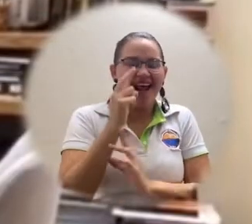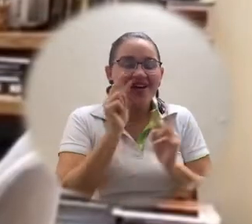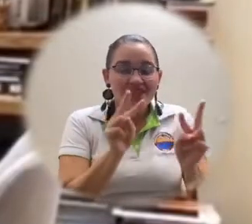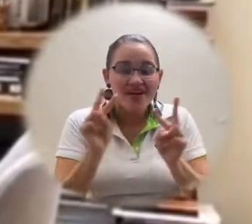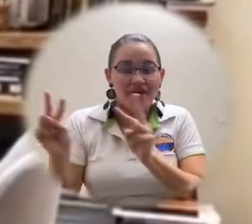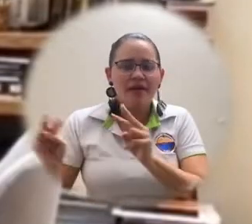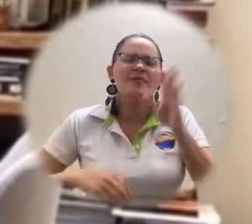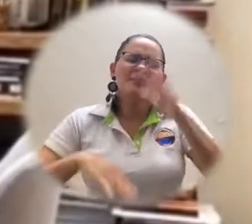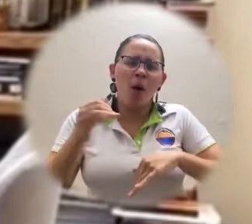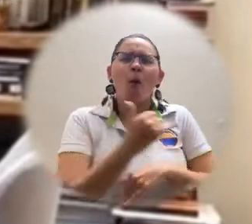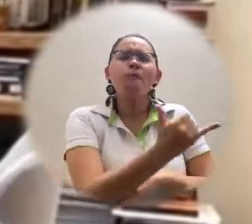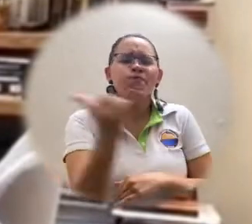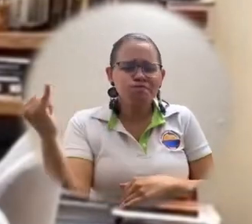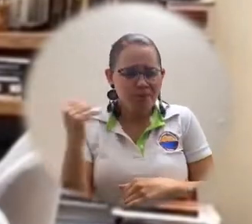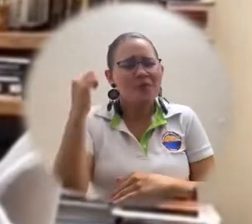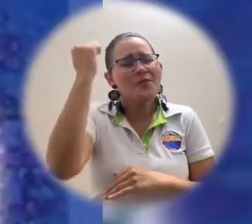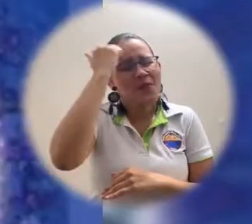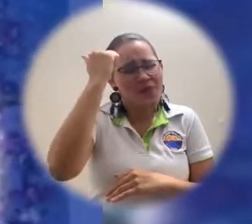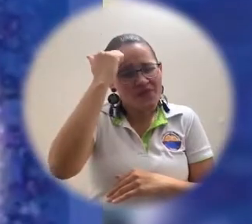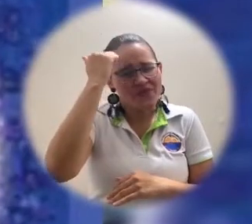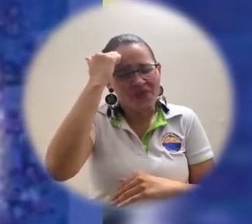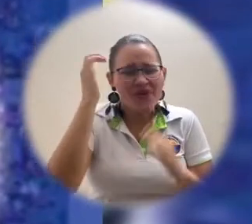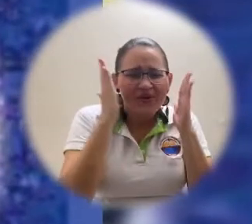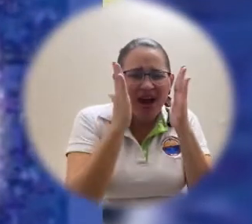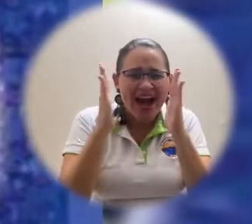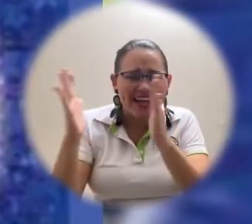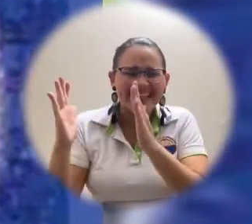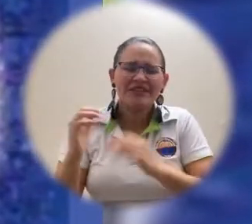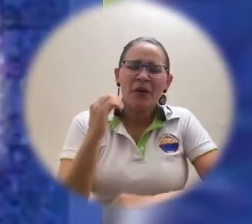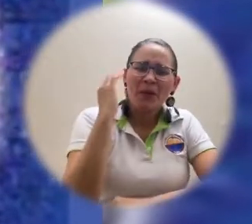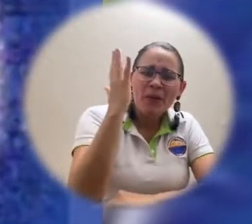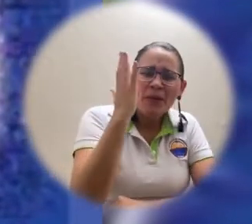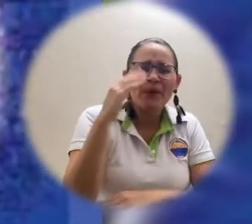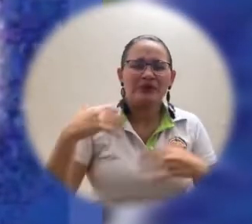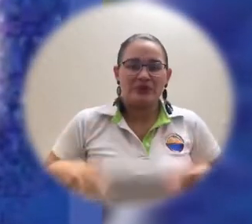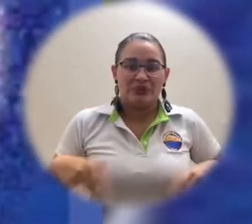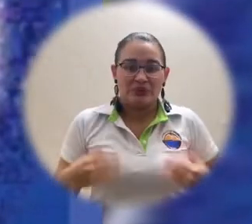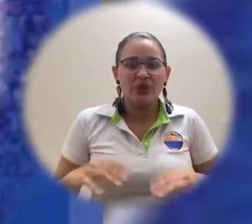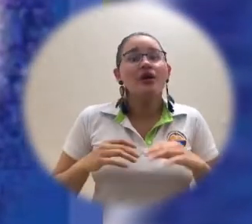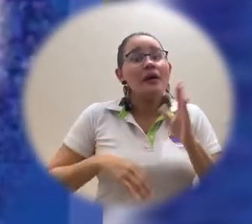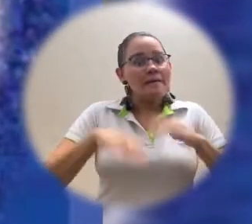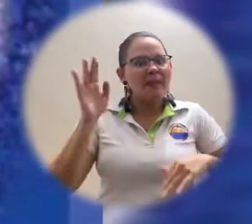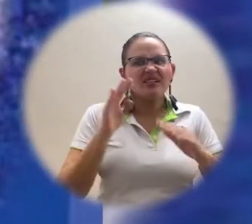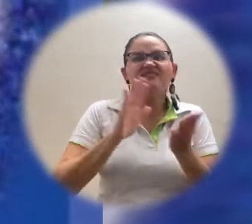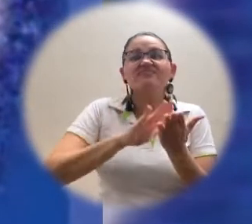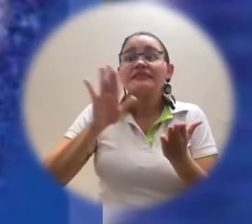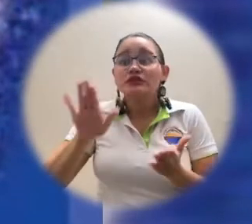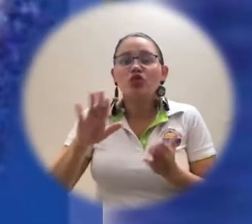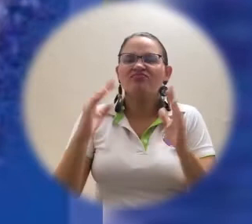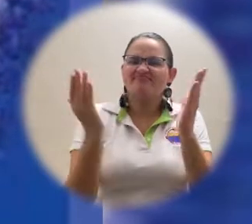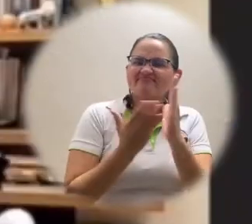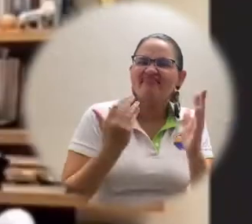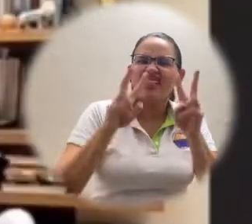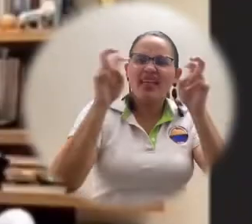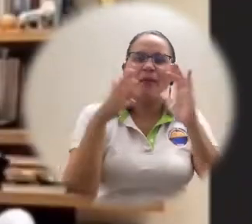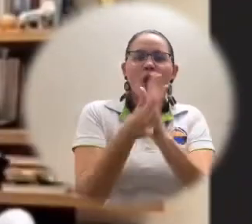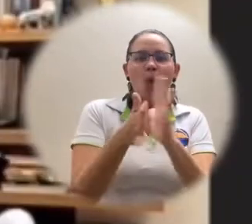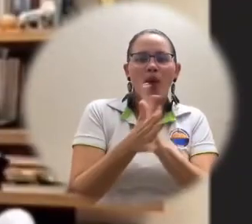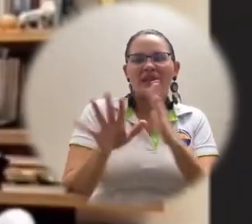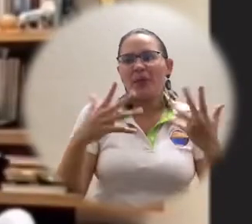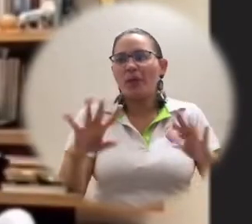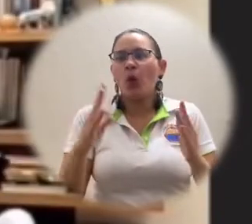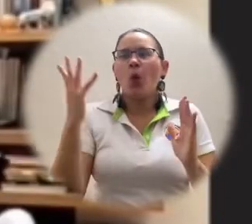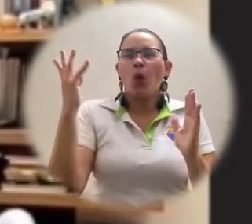distintas áreas del saber todo sobre su ensayo The Blue Economy, el cual se ha traducido a más de 40 idiomas. Si nosotros podemos